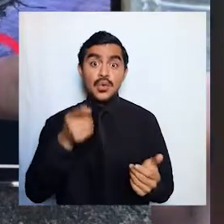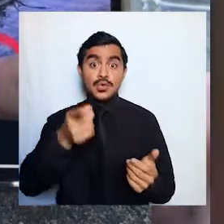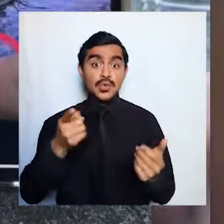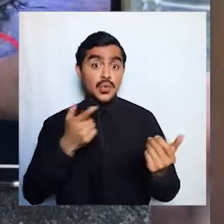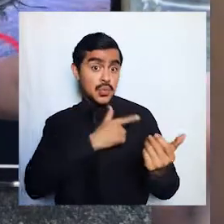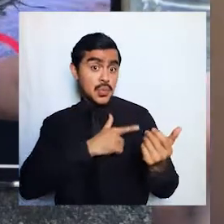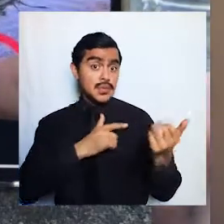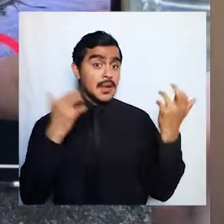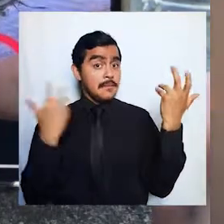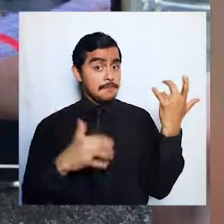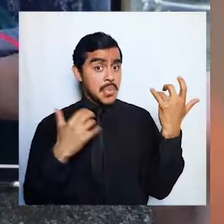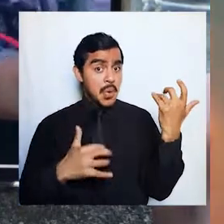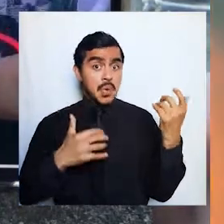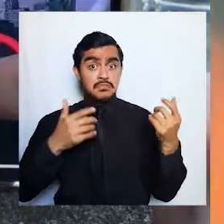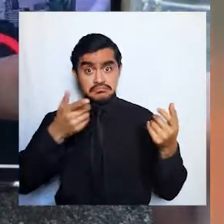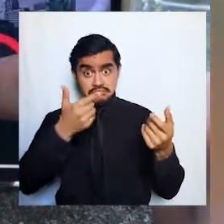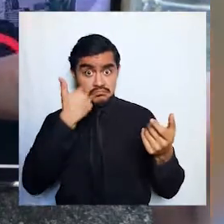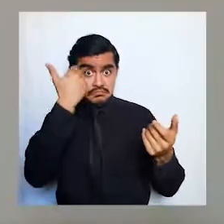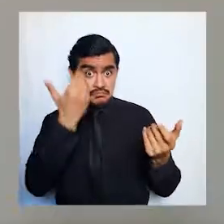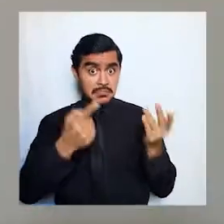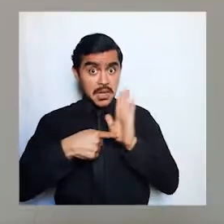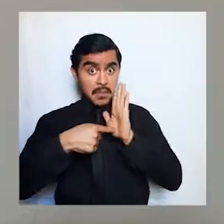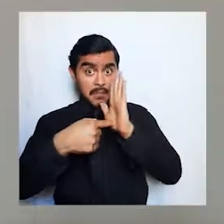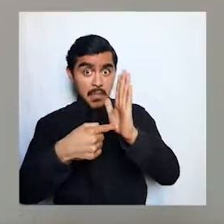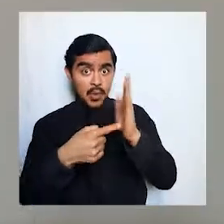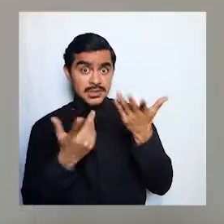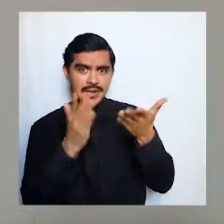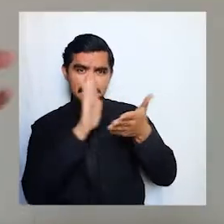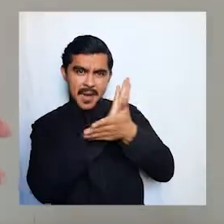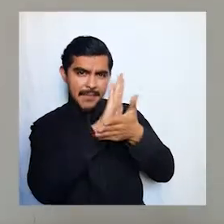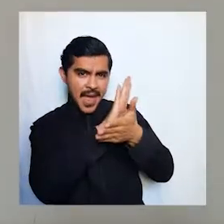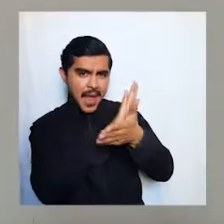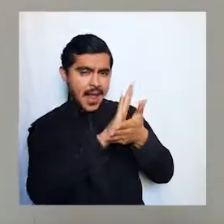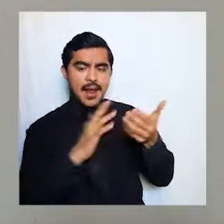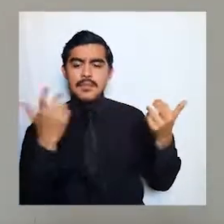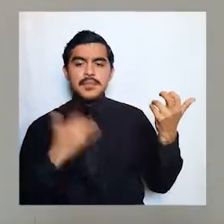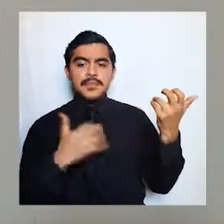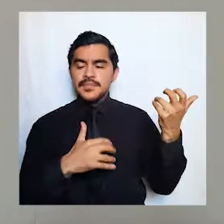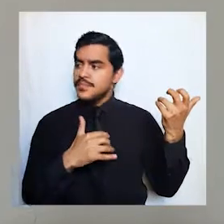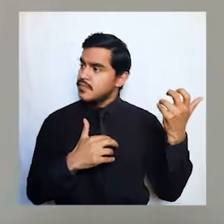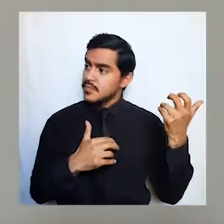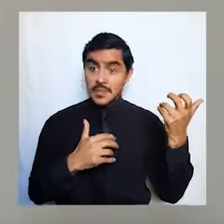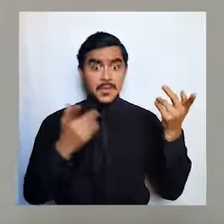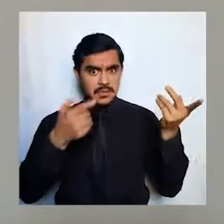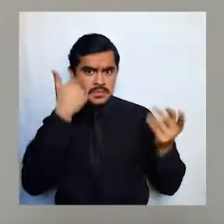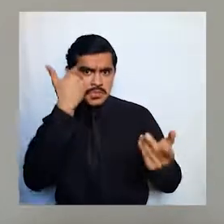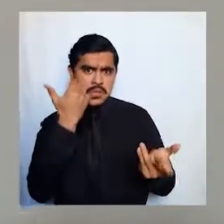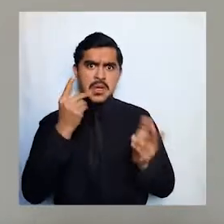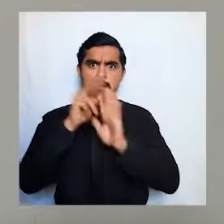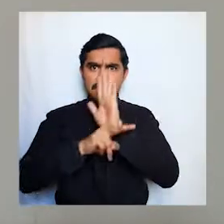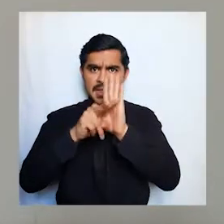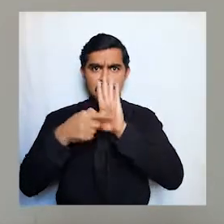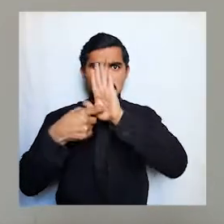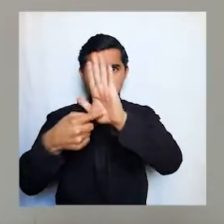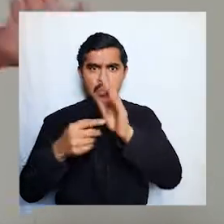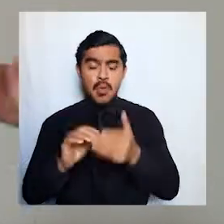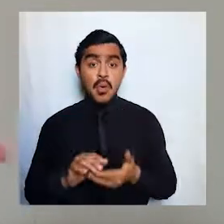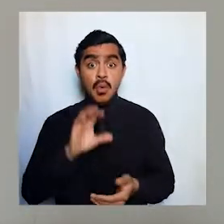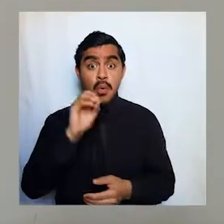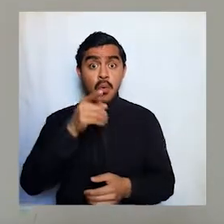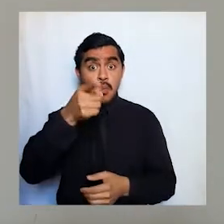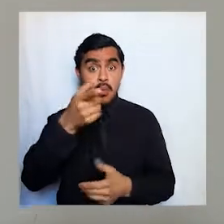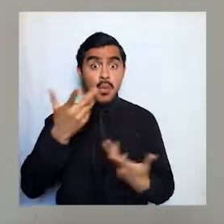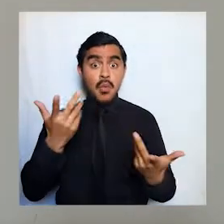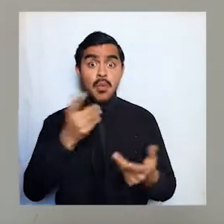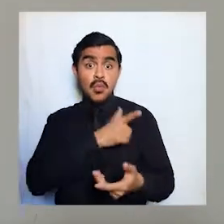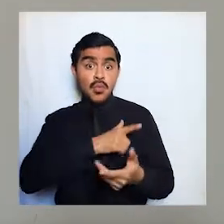toca guitarra y quieres mostrarle a una persona cómo leer partituras lo puedes hacer a través de un vídeo si digamos vos te dedicas